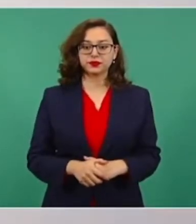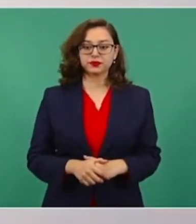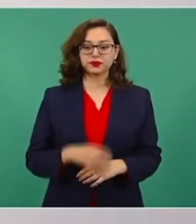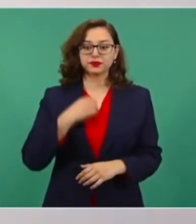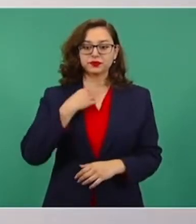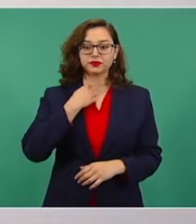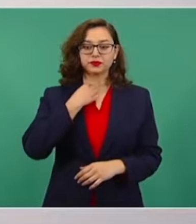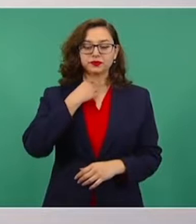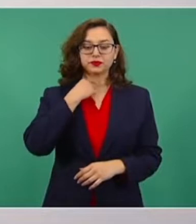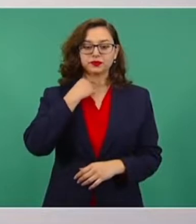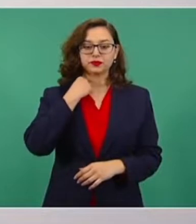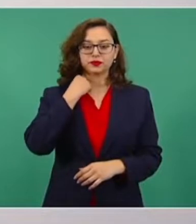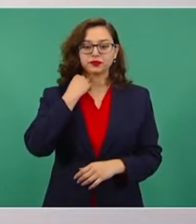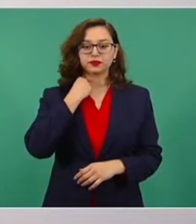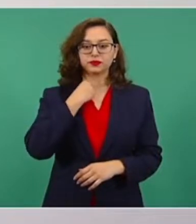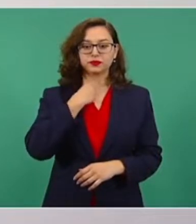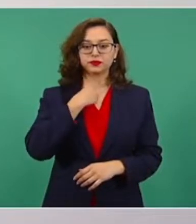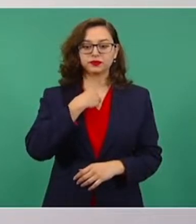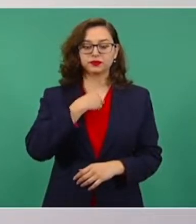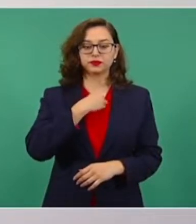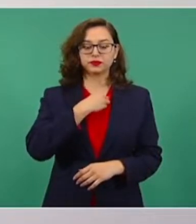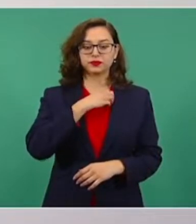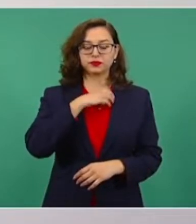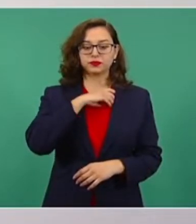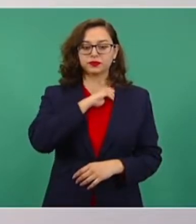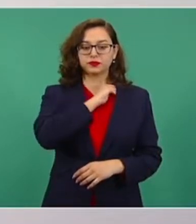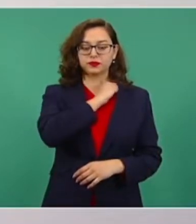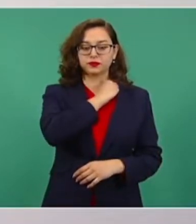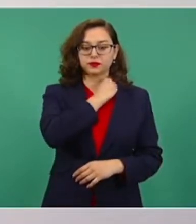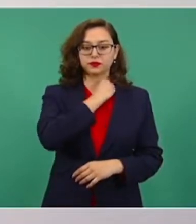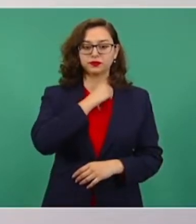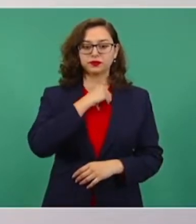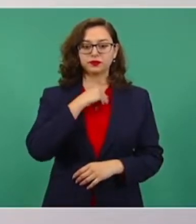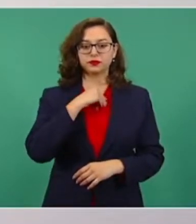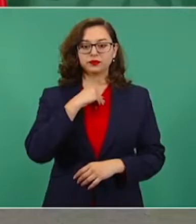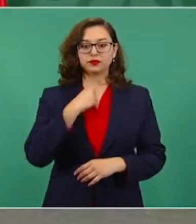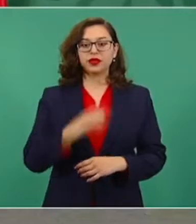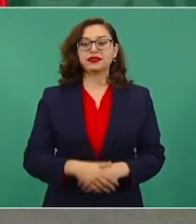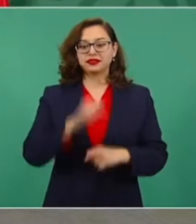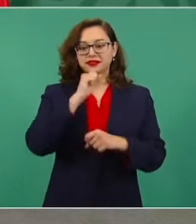pues sólo desear que le vaya bien a los doyers.